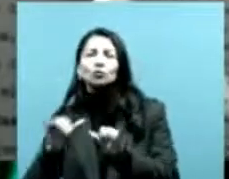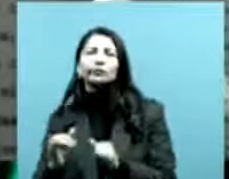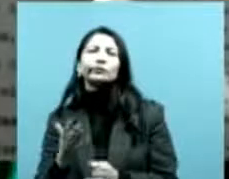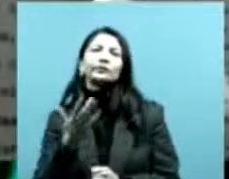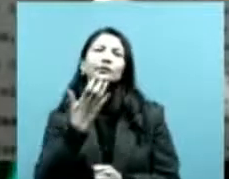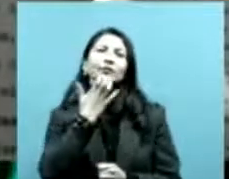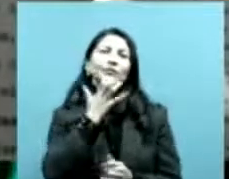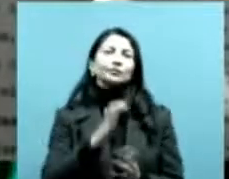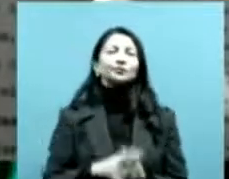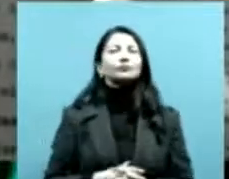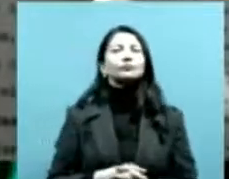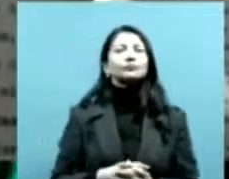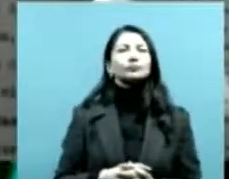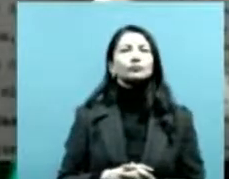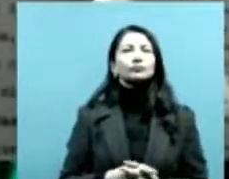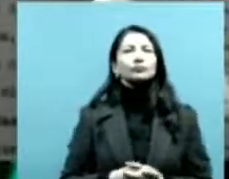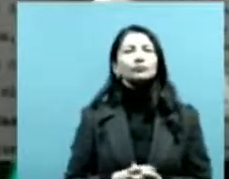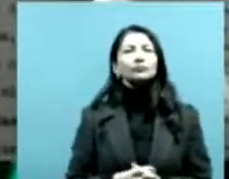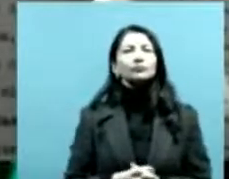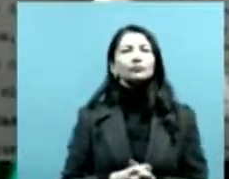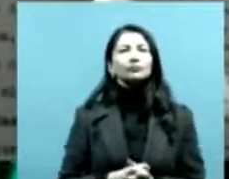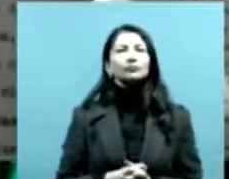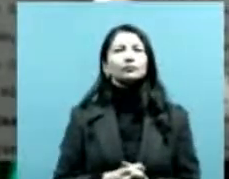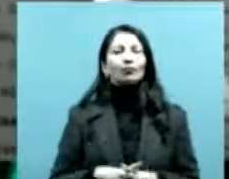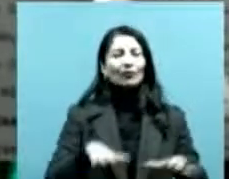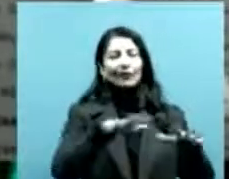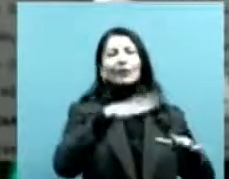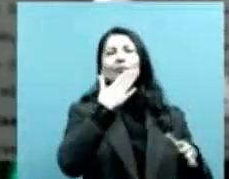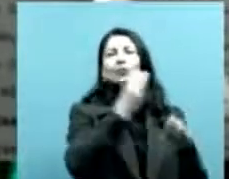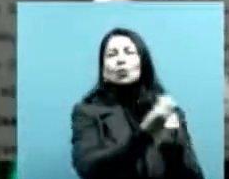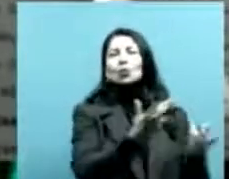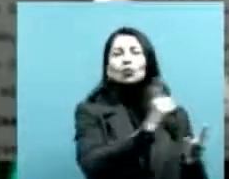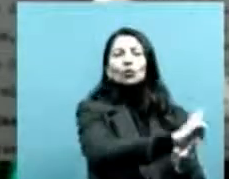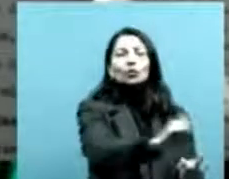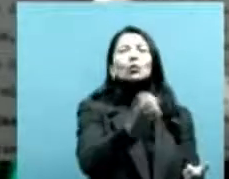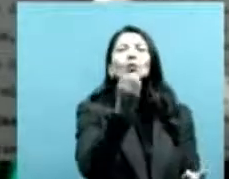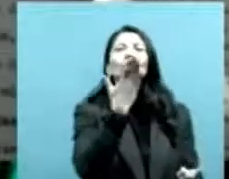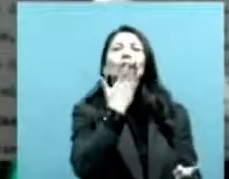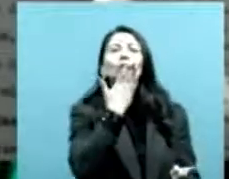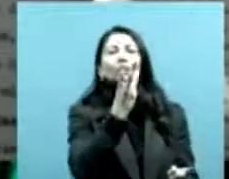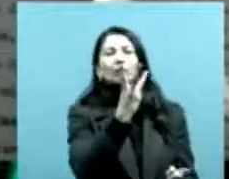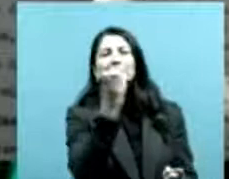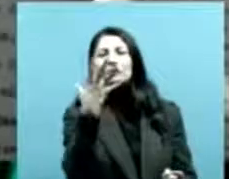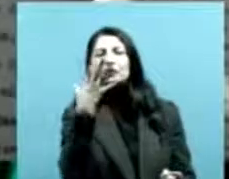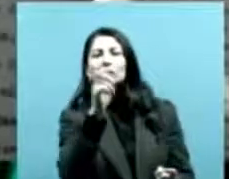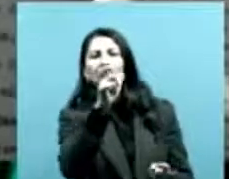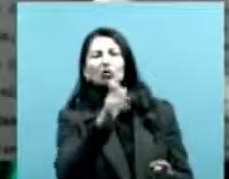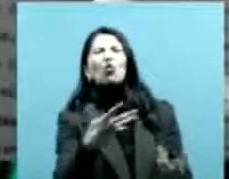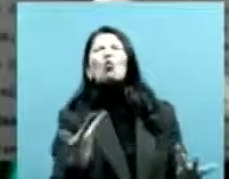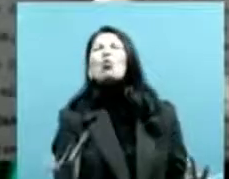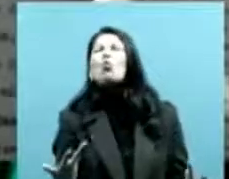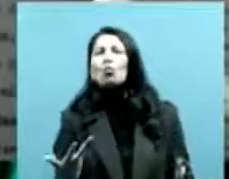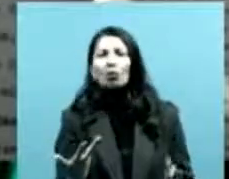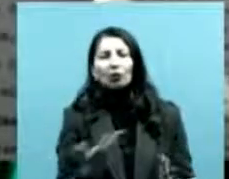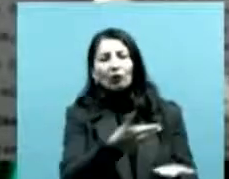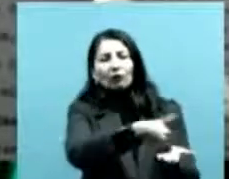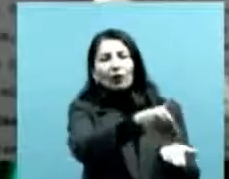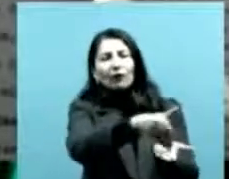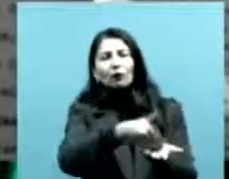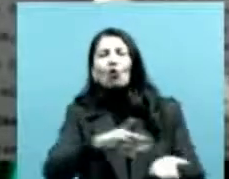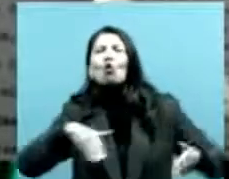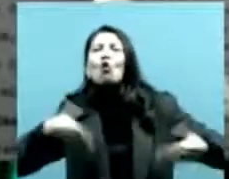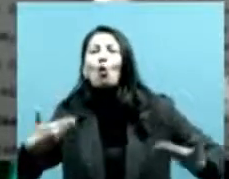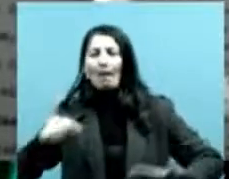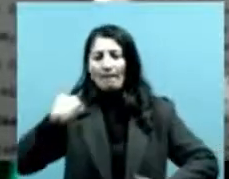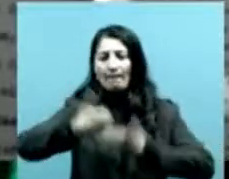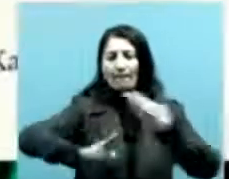hacer para llevar a las 350 personas y a la cantidad de individuos, sueltos, etcétera, etcétera. el procedimiento